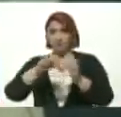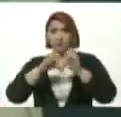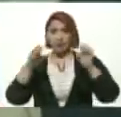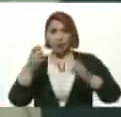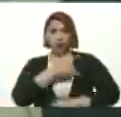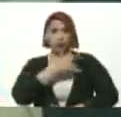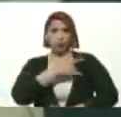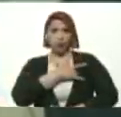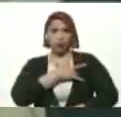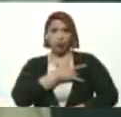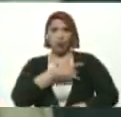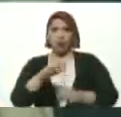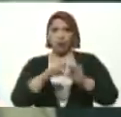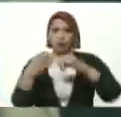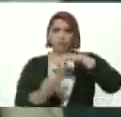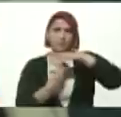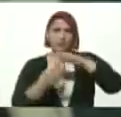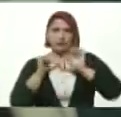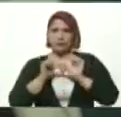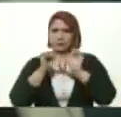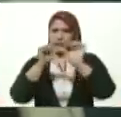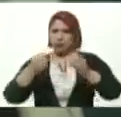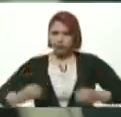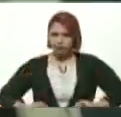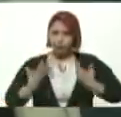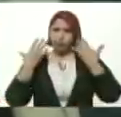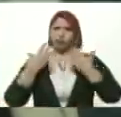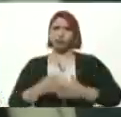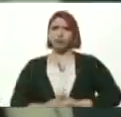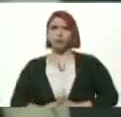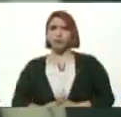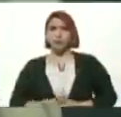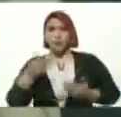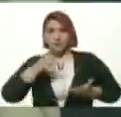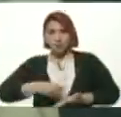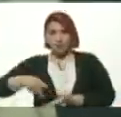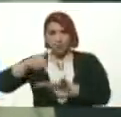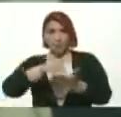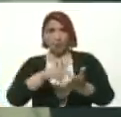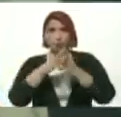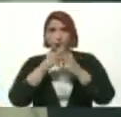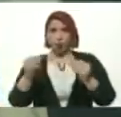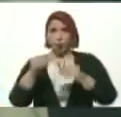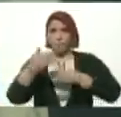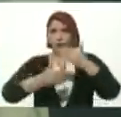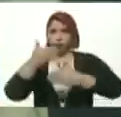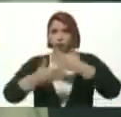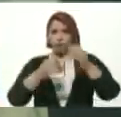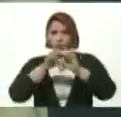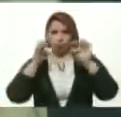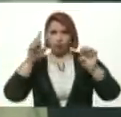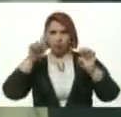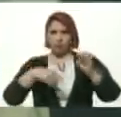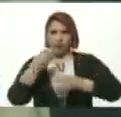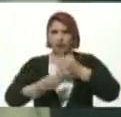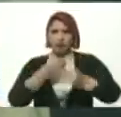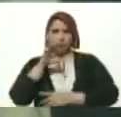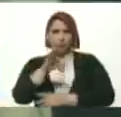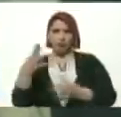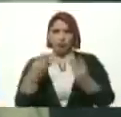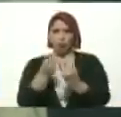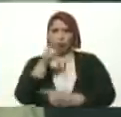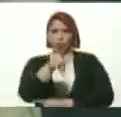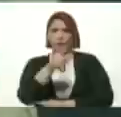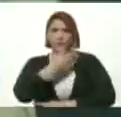Universitaria Educación Básica Sigan Expresándose Participando En Todos Estos Procesos Educativos Y Haciendo Patria Con Usted